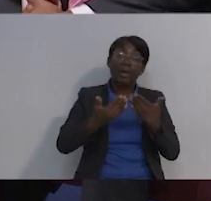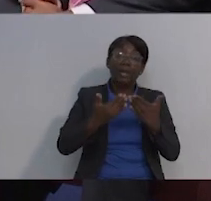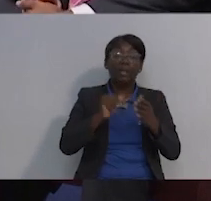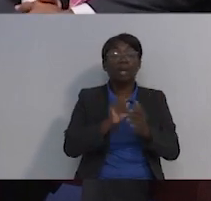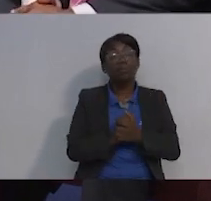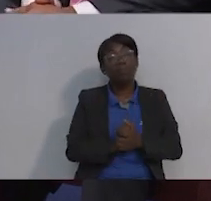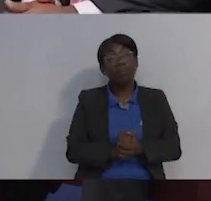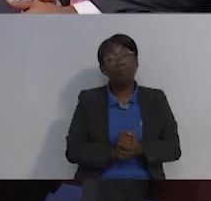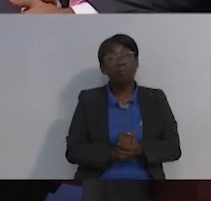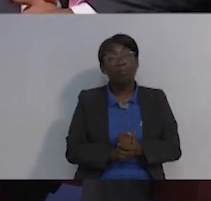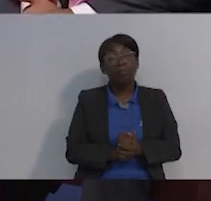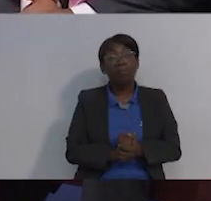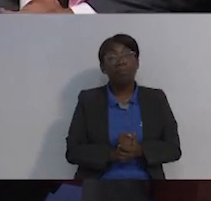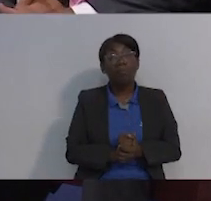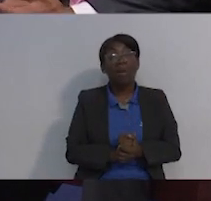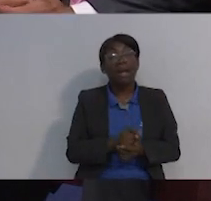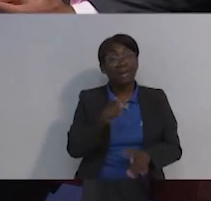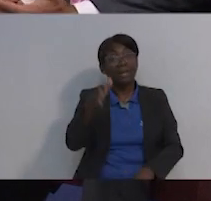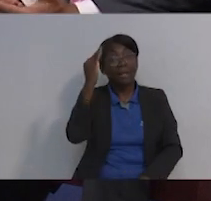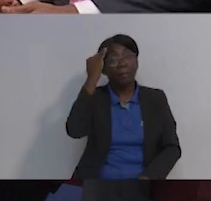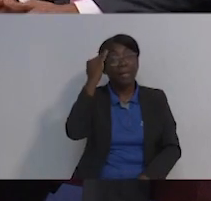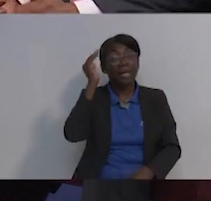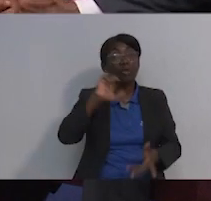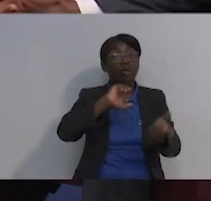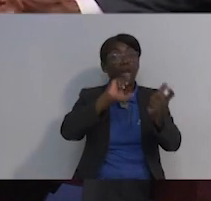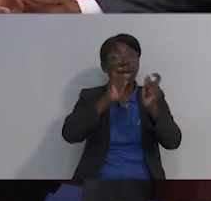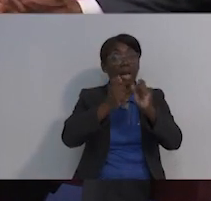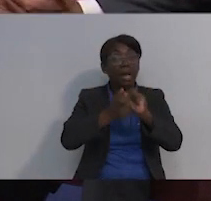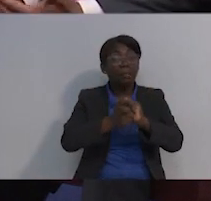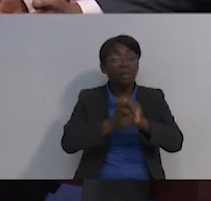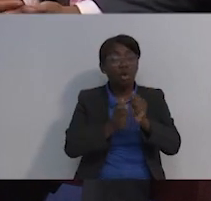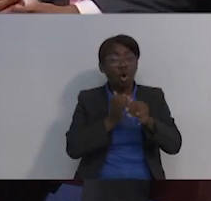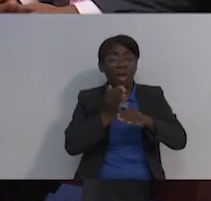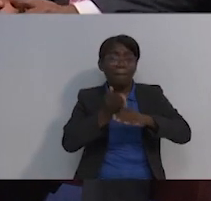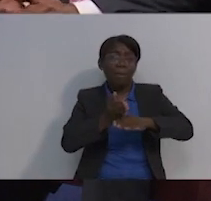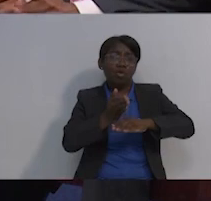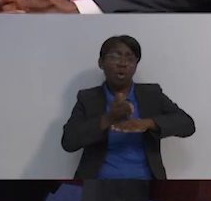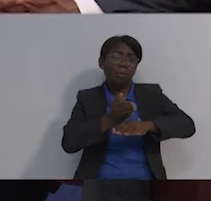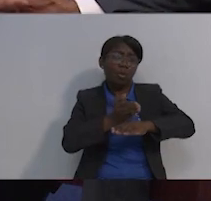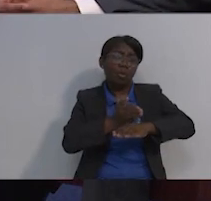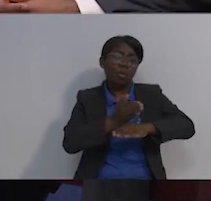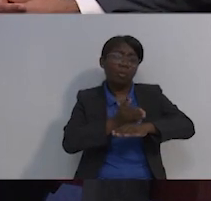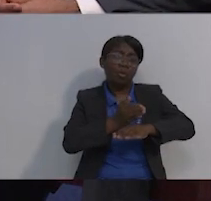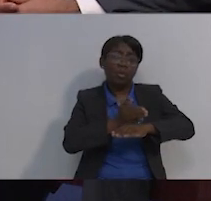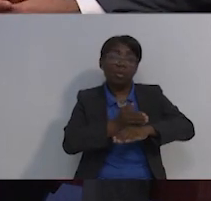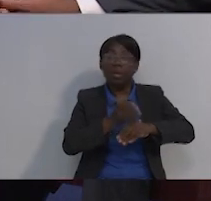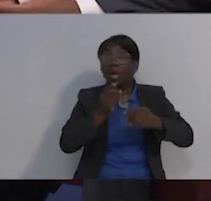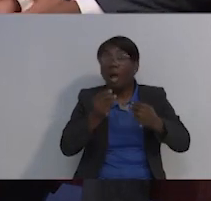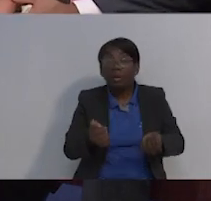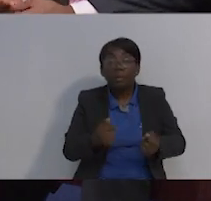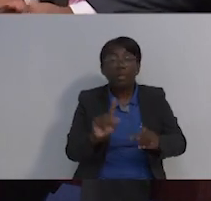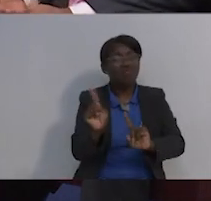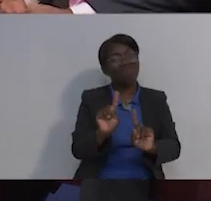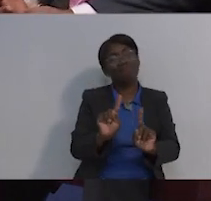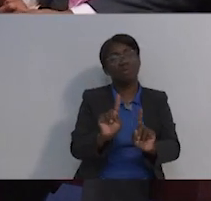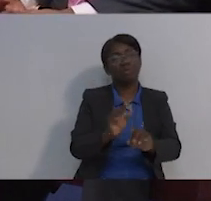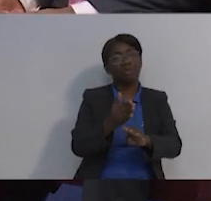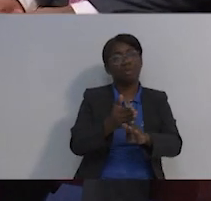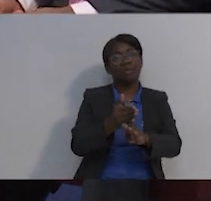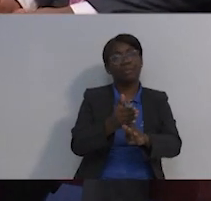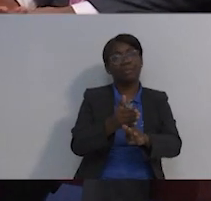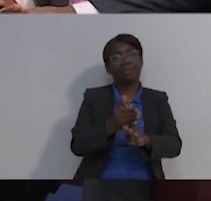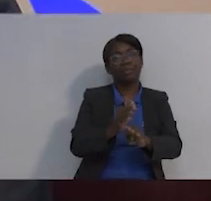en ese sentido. Claro, hay que saber que los cambios son paulatinos y el alivio no llega inmediatamente.